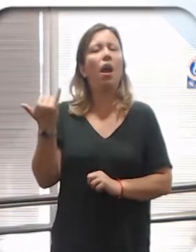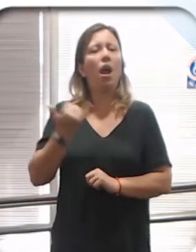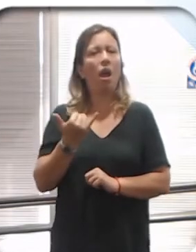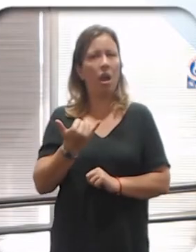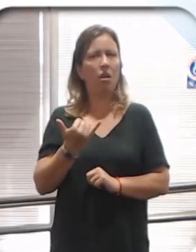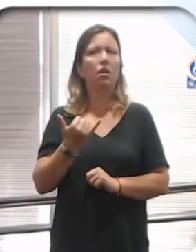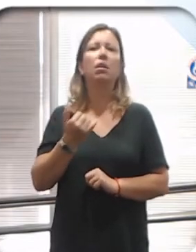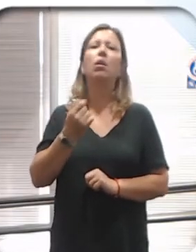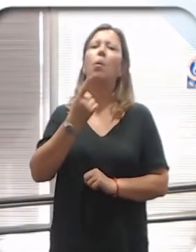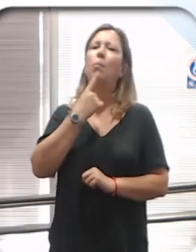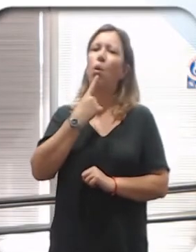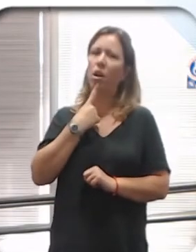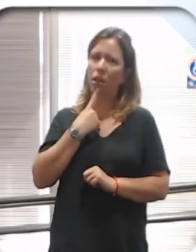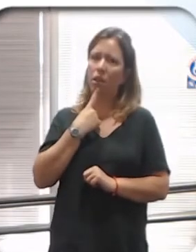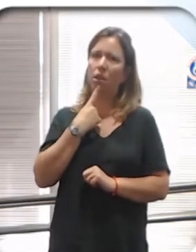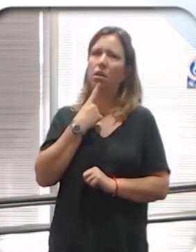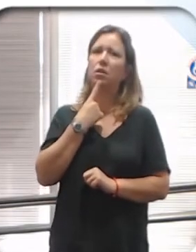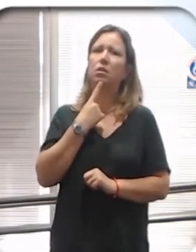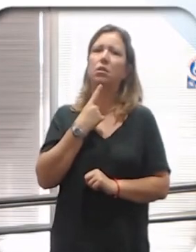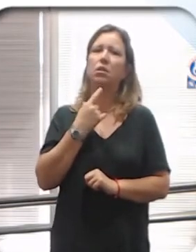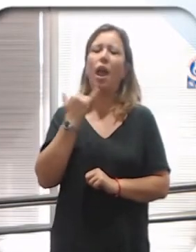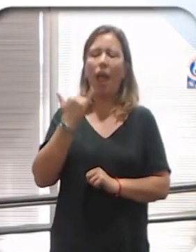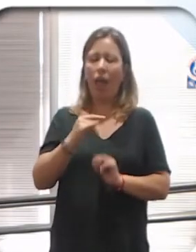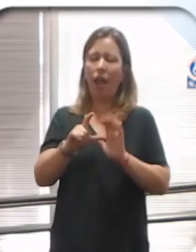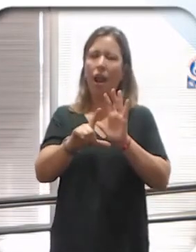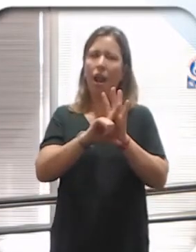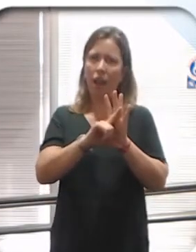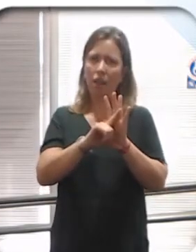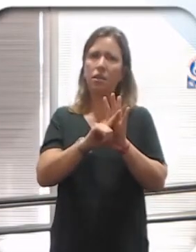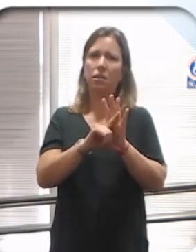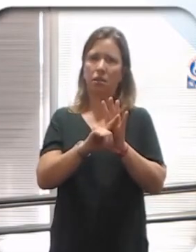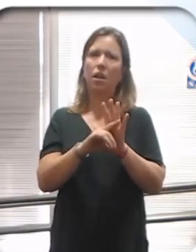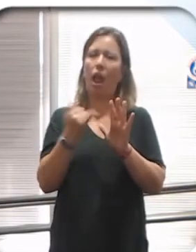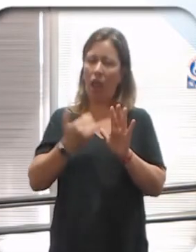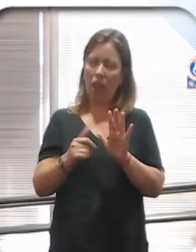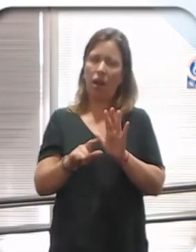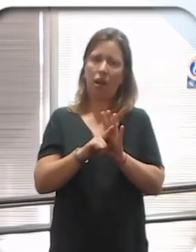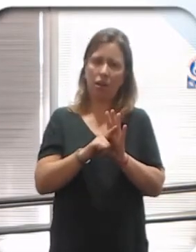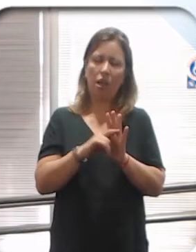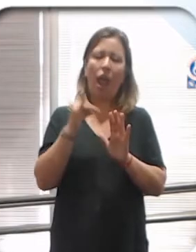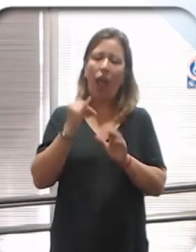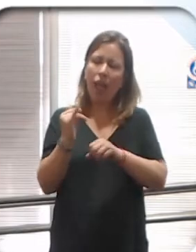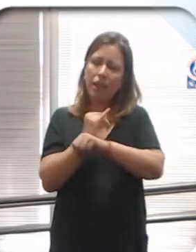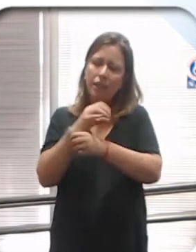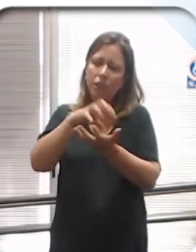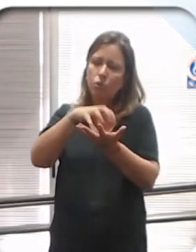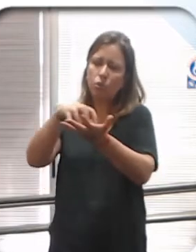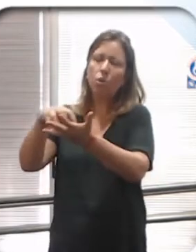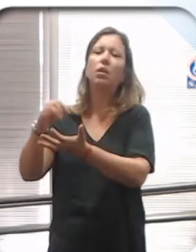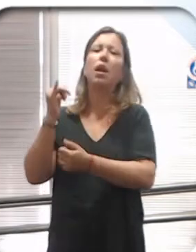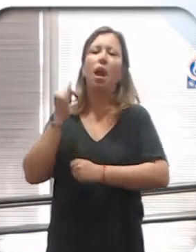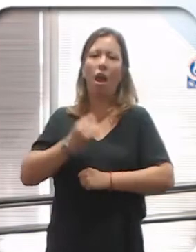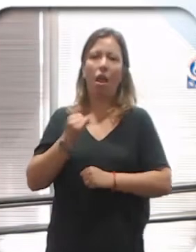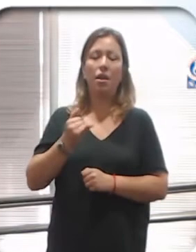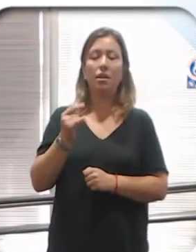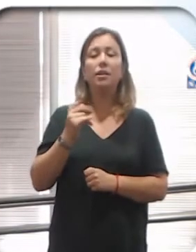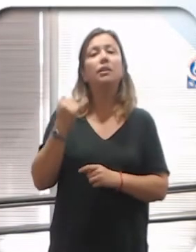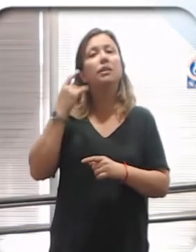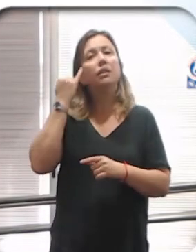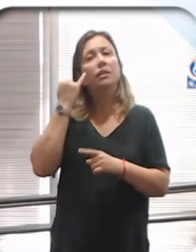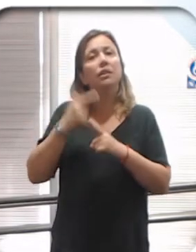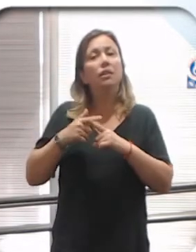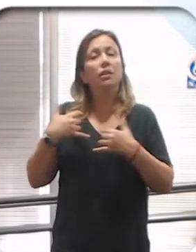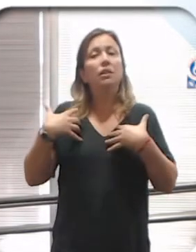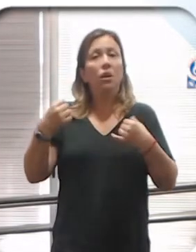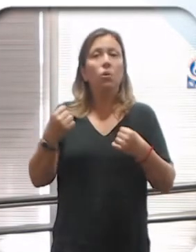Tenemos políticas, estamos, tenemos leyes, que ahora viene el tema de la legislación, tenemos instituciones. La salud sexual